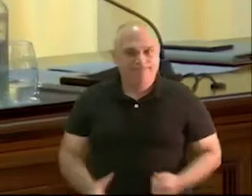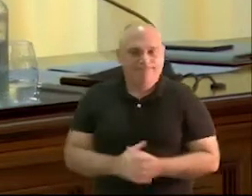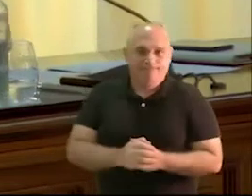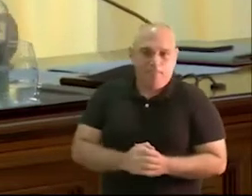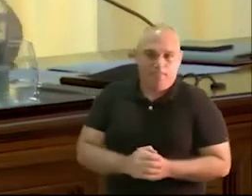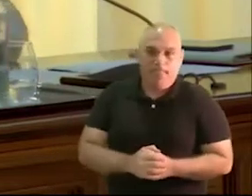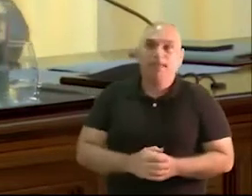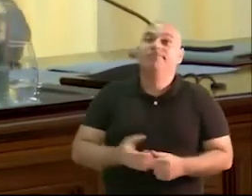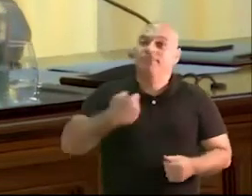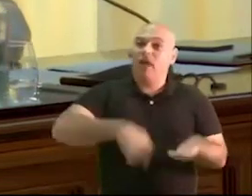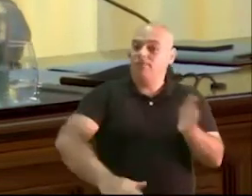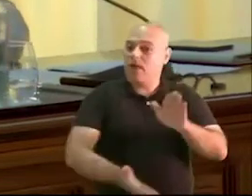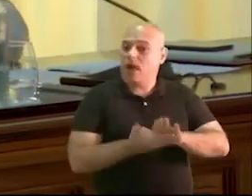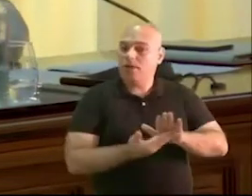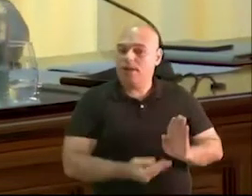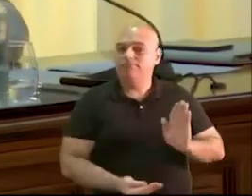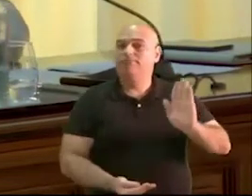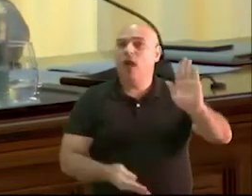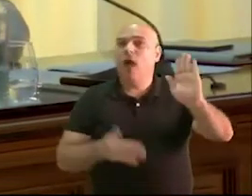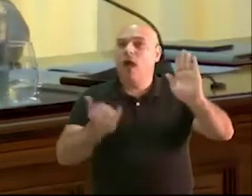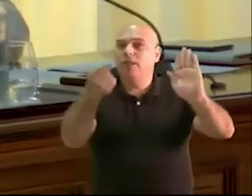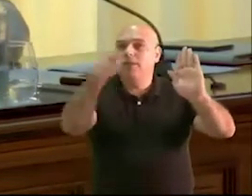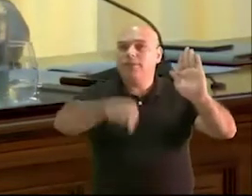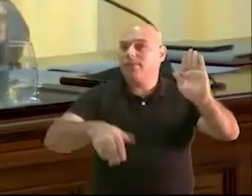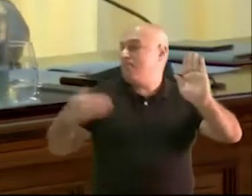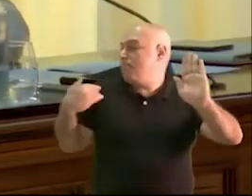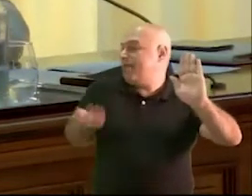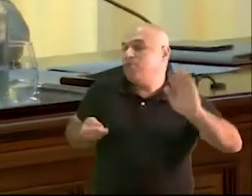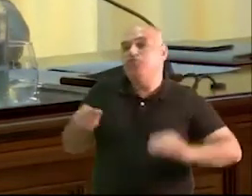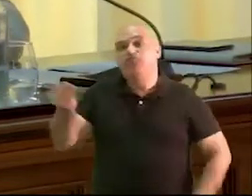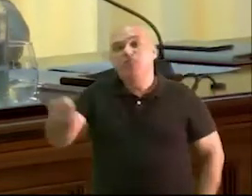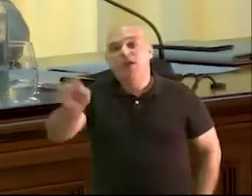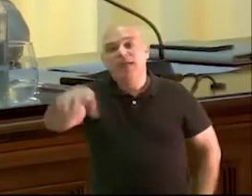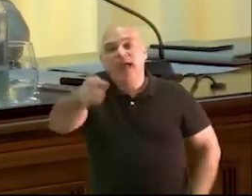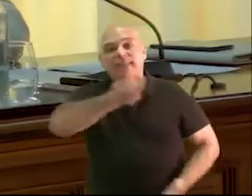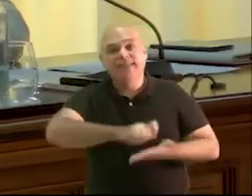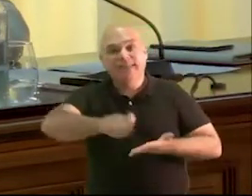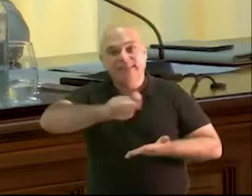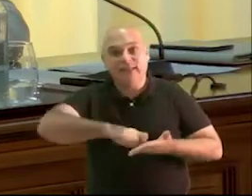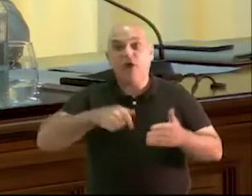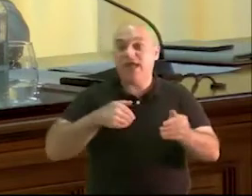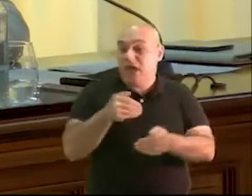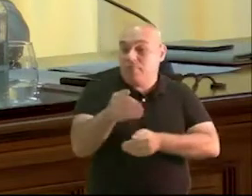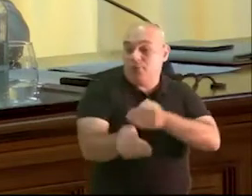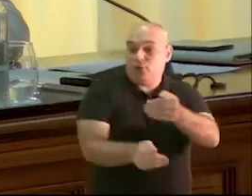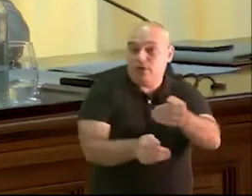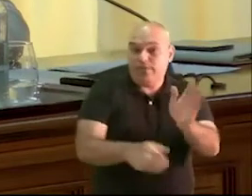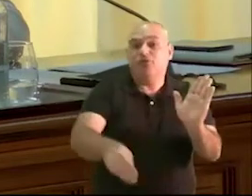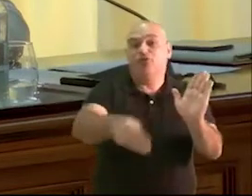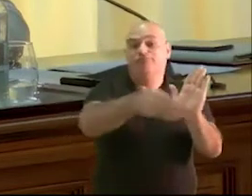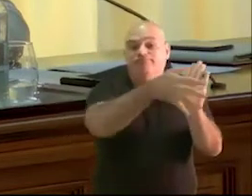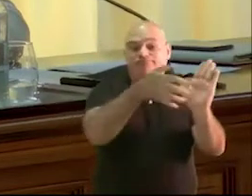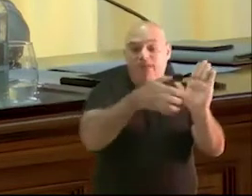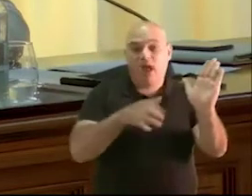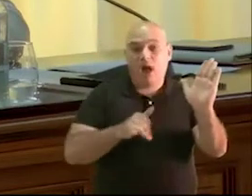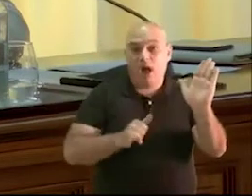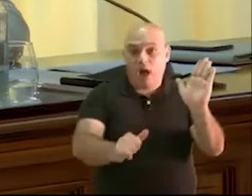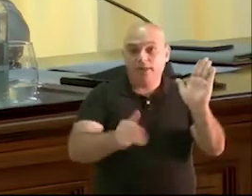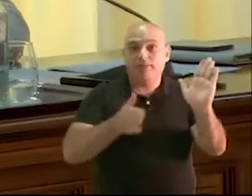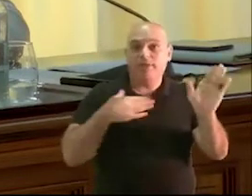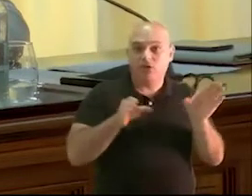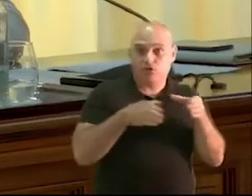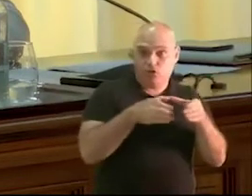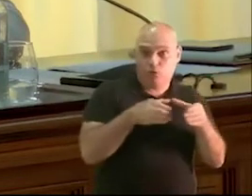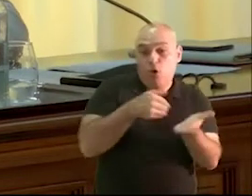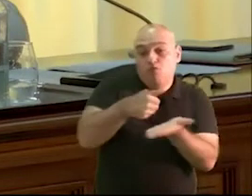Tenemos el acta también que entregamos al secretario donde hemos dicho los procedimientos que se llevaron a cabo por parte de mi formación política, por